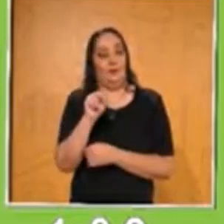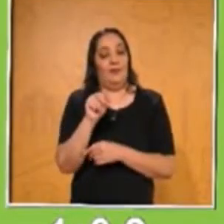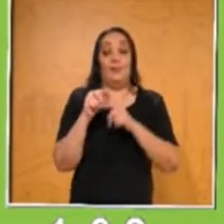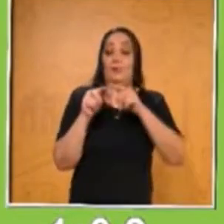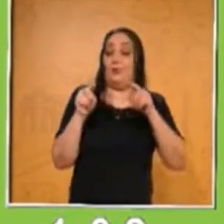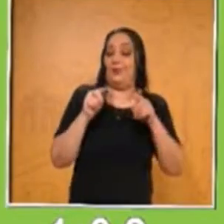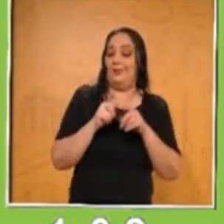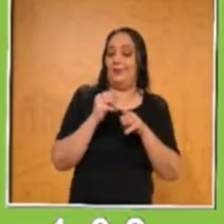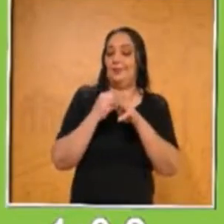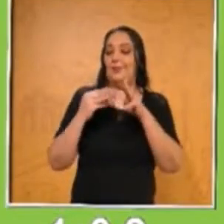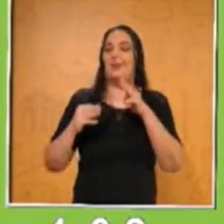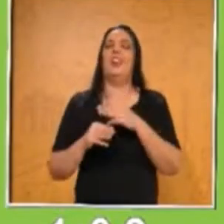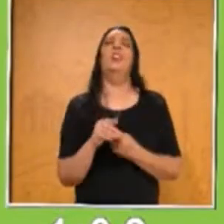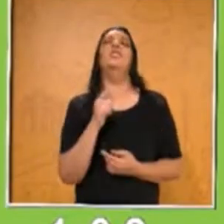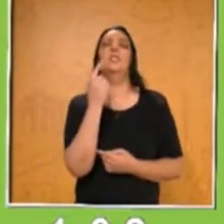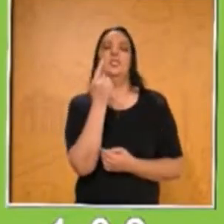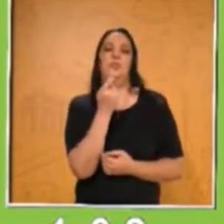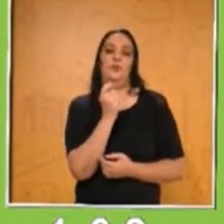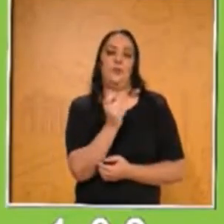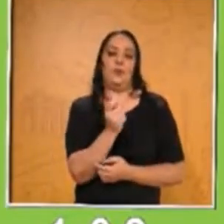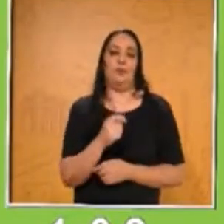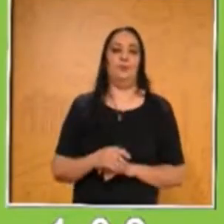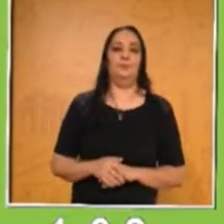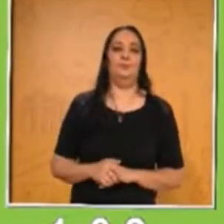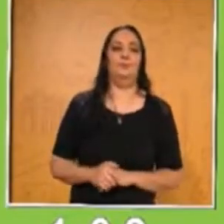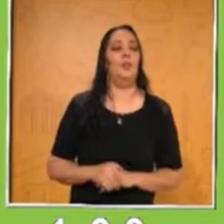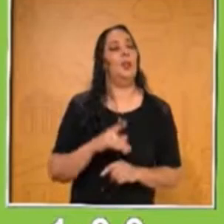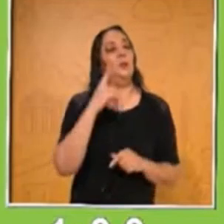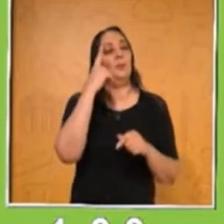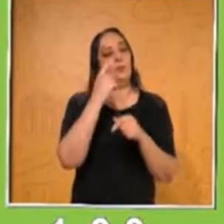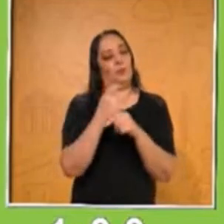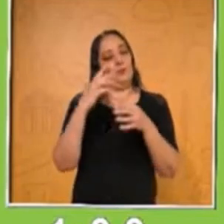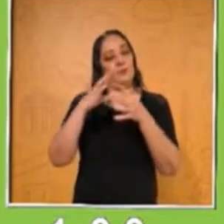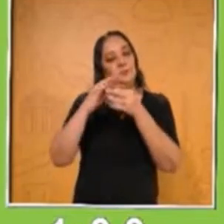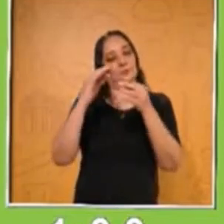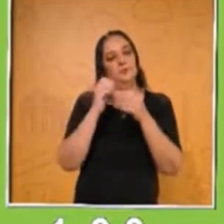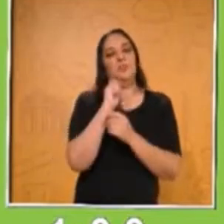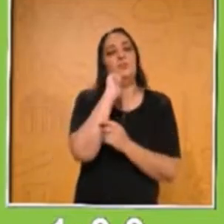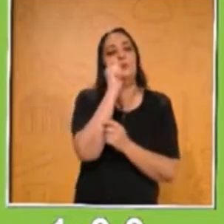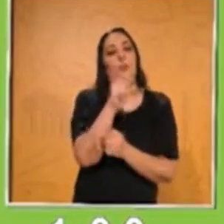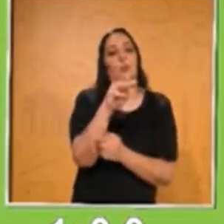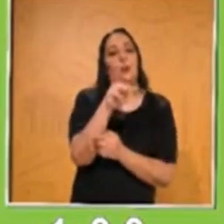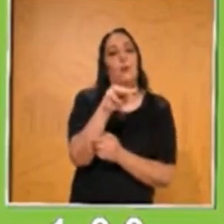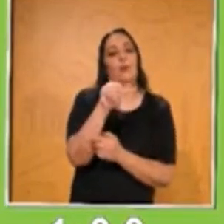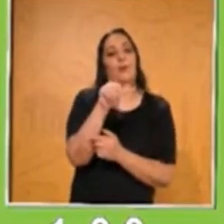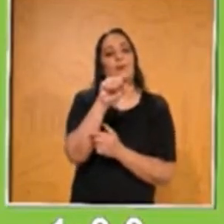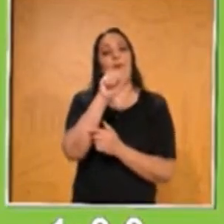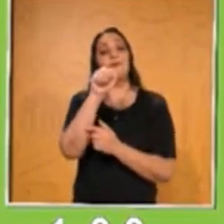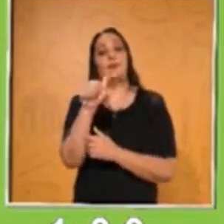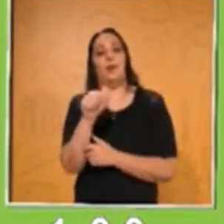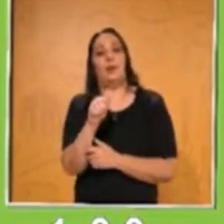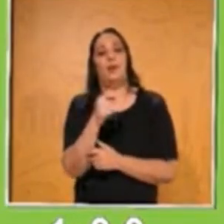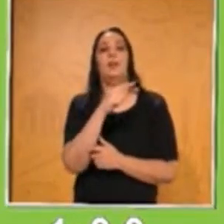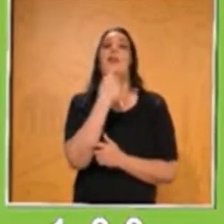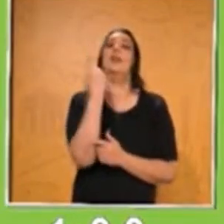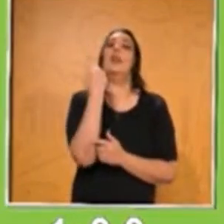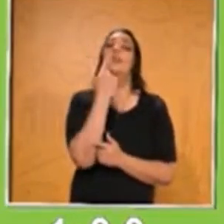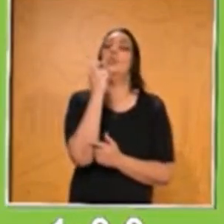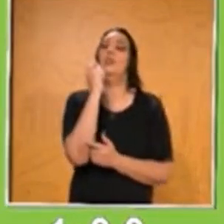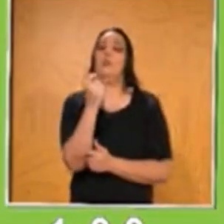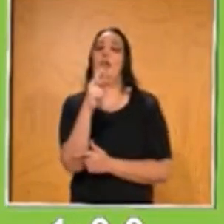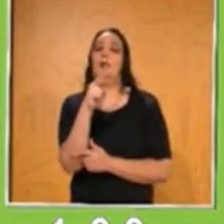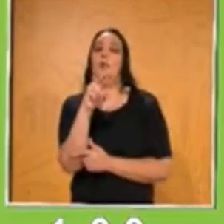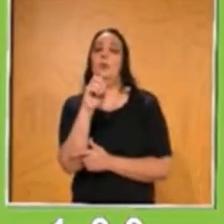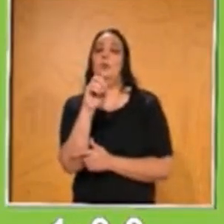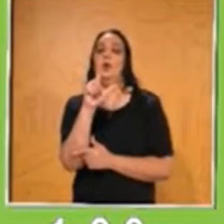¿Qué quiere decir esto? Que primero vamos a explicar lo que es la masa y lo que es el volumen y cuál es la relación